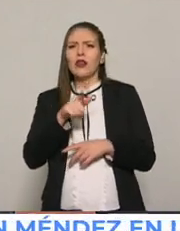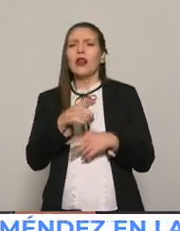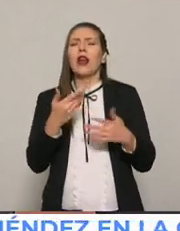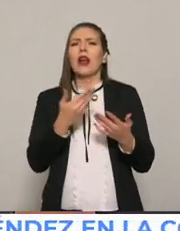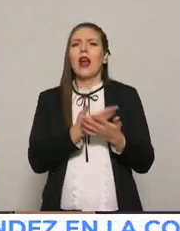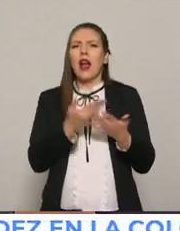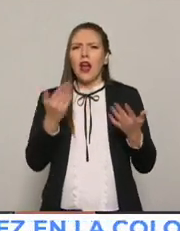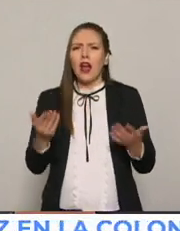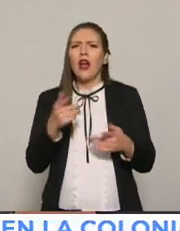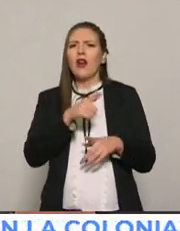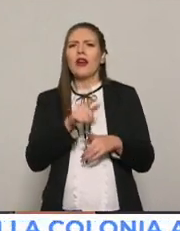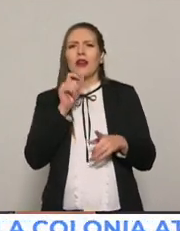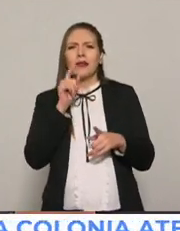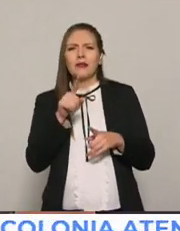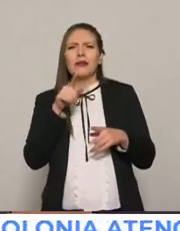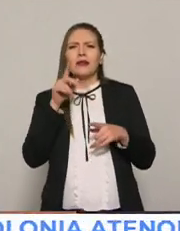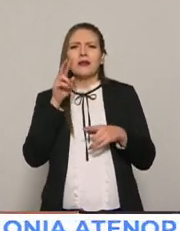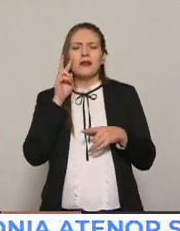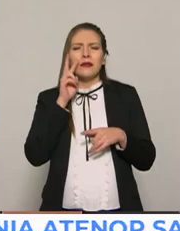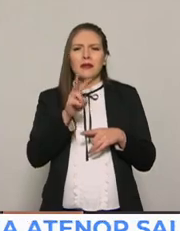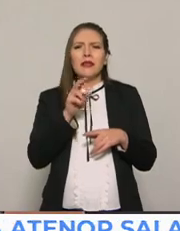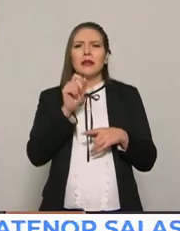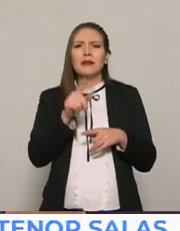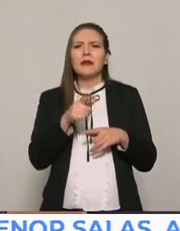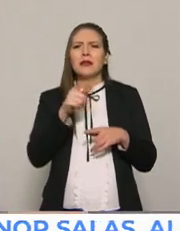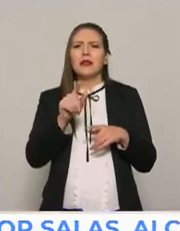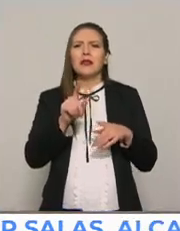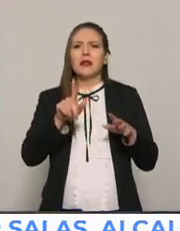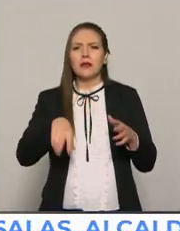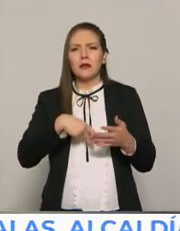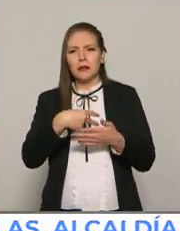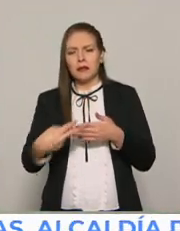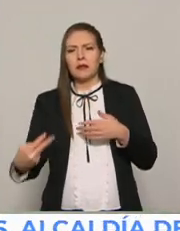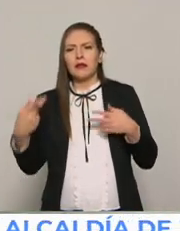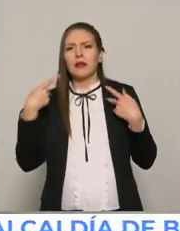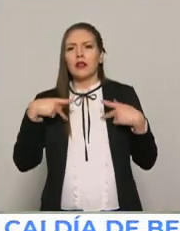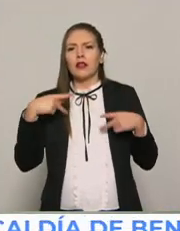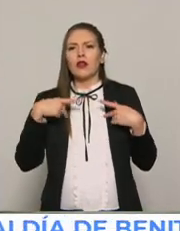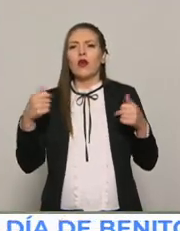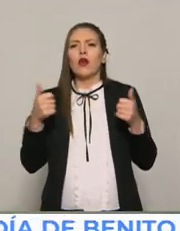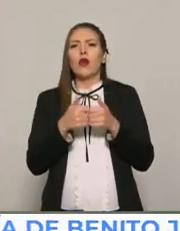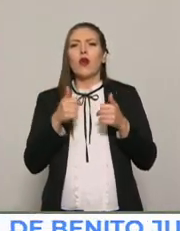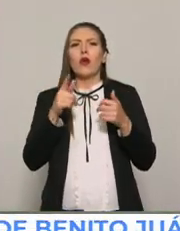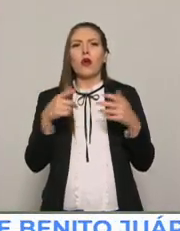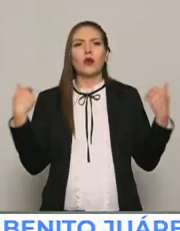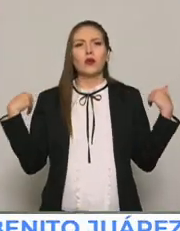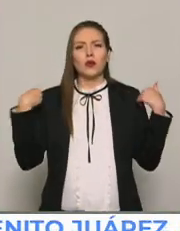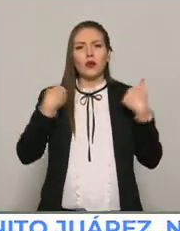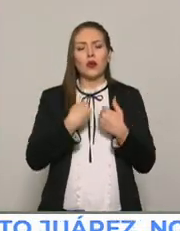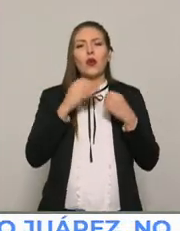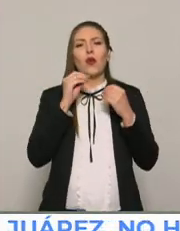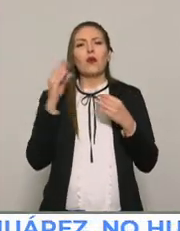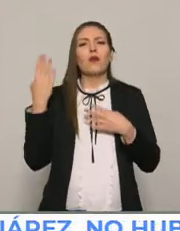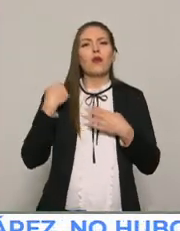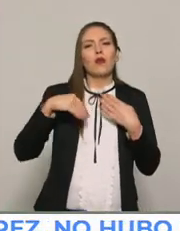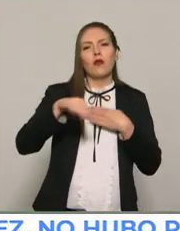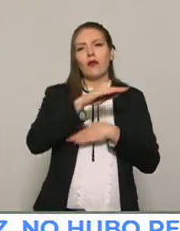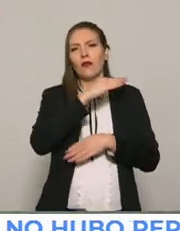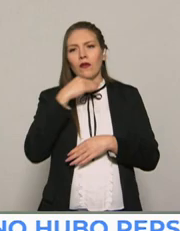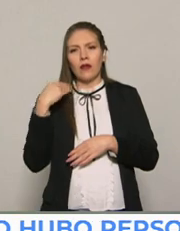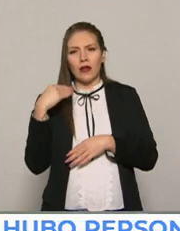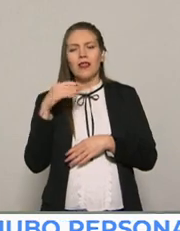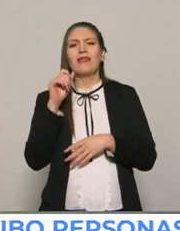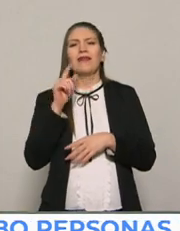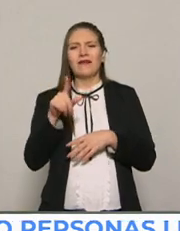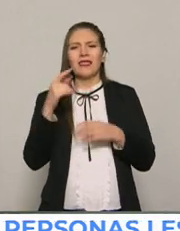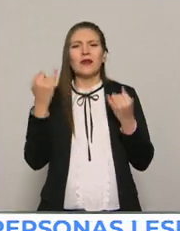consiste en tirar a la gente del suelo con la ayuda de un suéter o de una bufanda. Tras este reto que ya le hemos platicado en otro momento del crano roto,